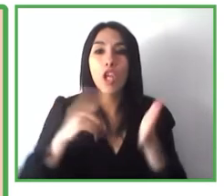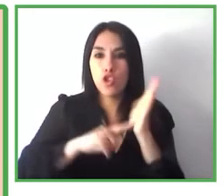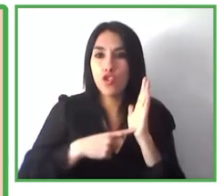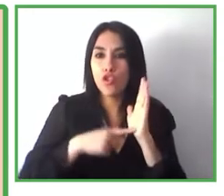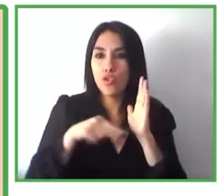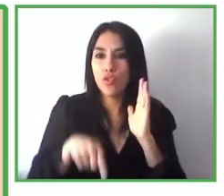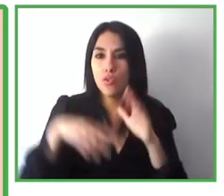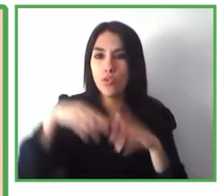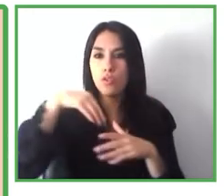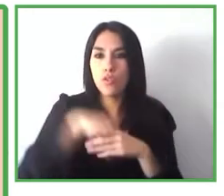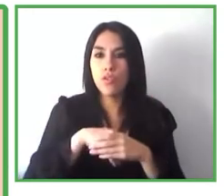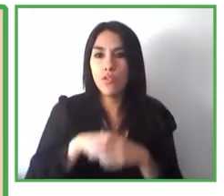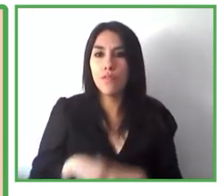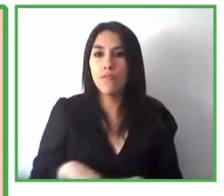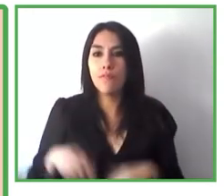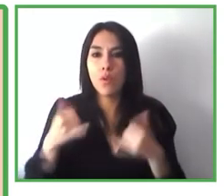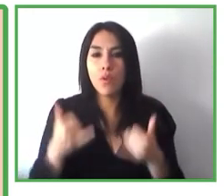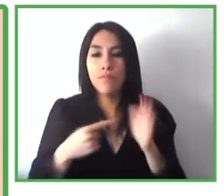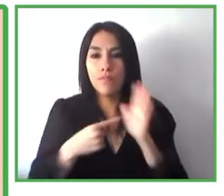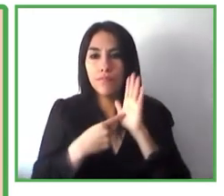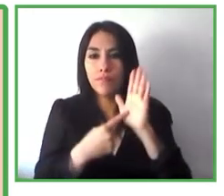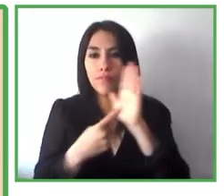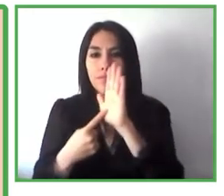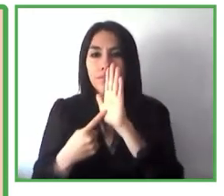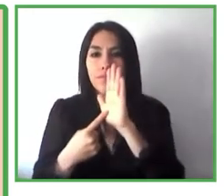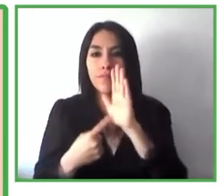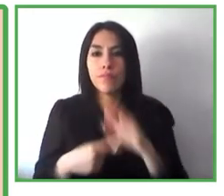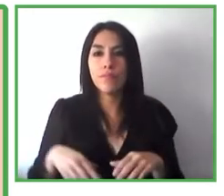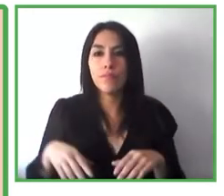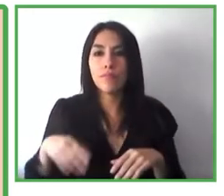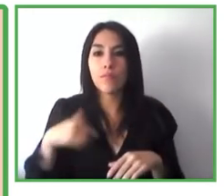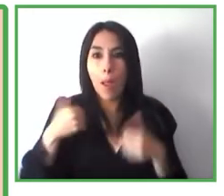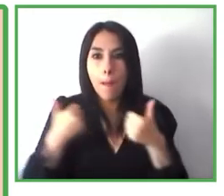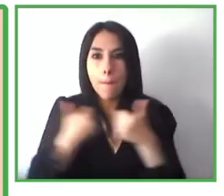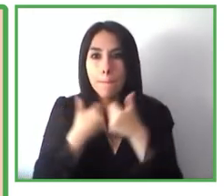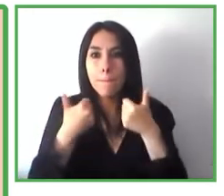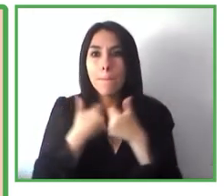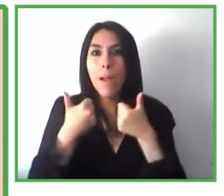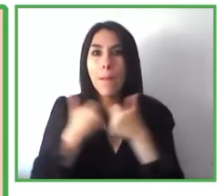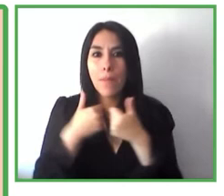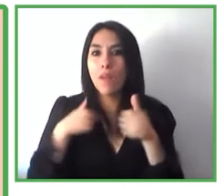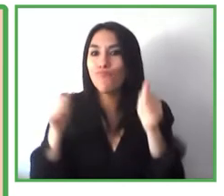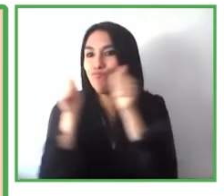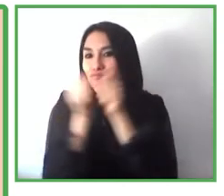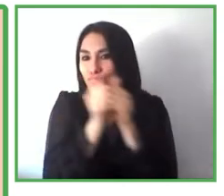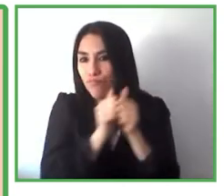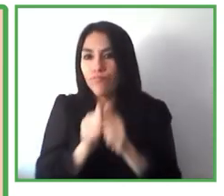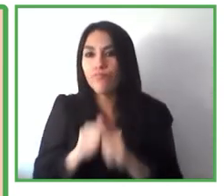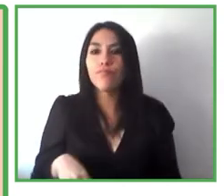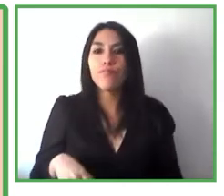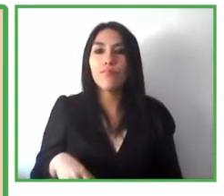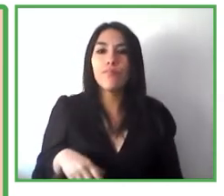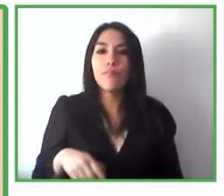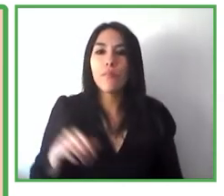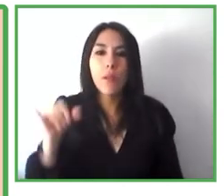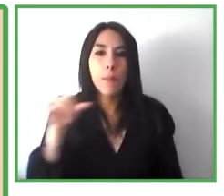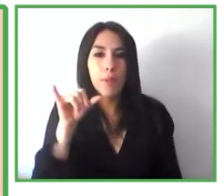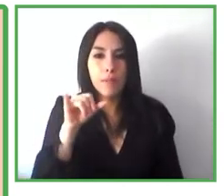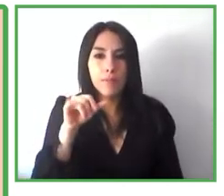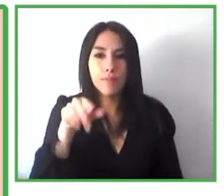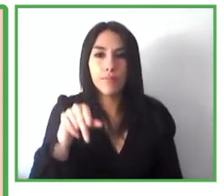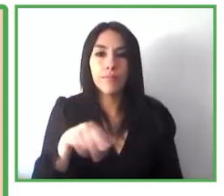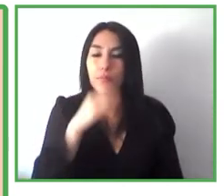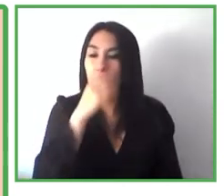presentaba nuestro compañero Raúl de Neosistec esa tecnología Navilens y en general poder disponer de